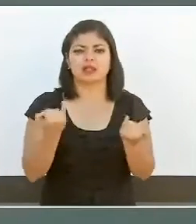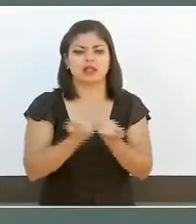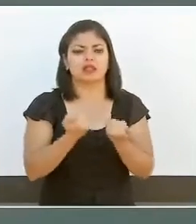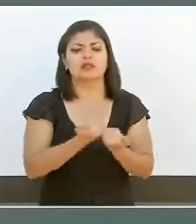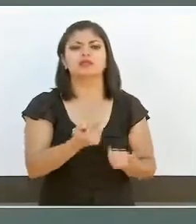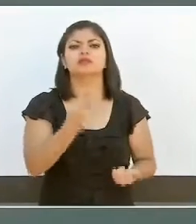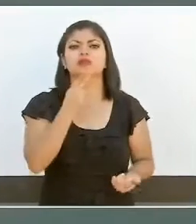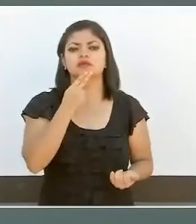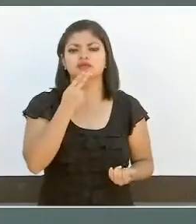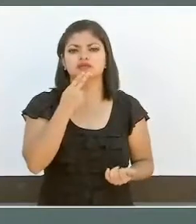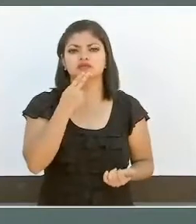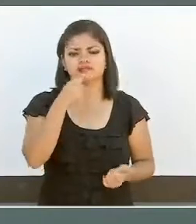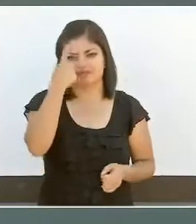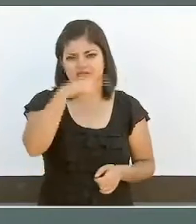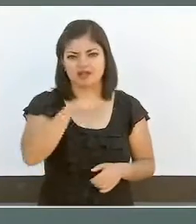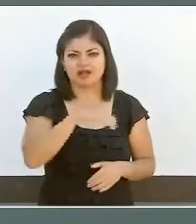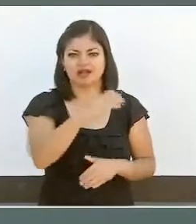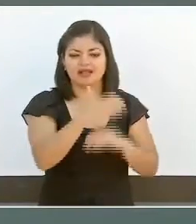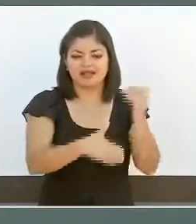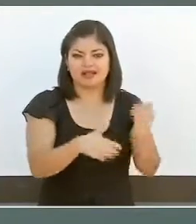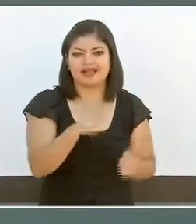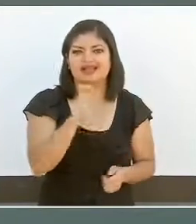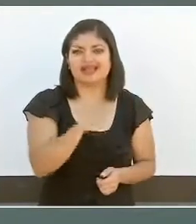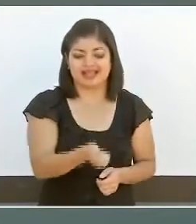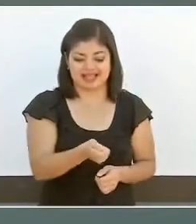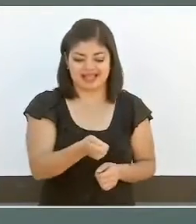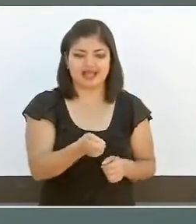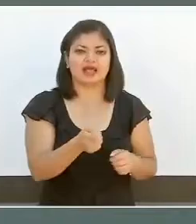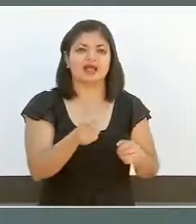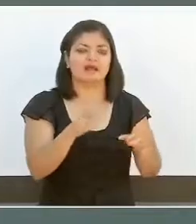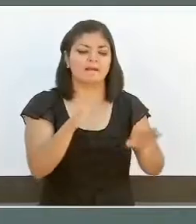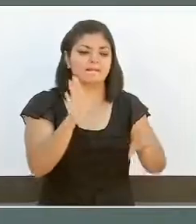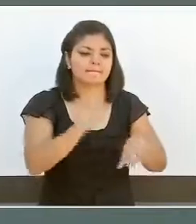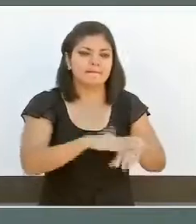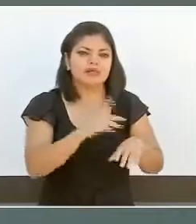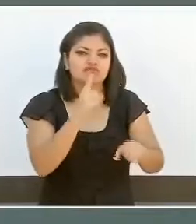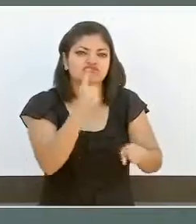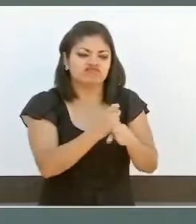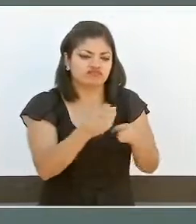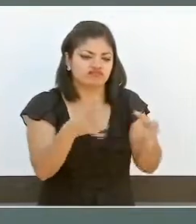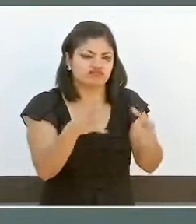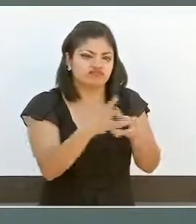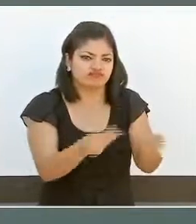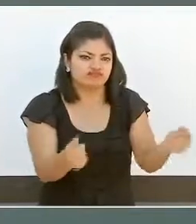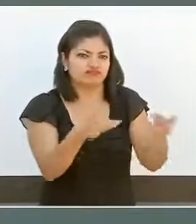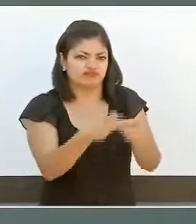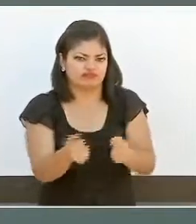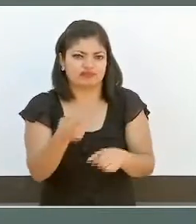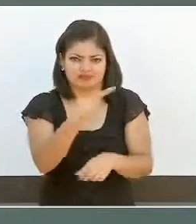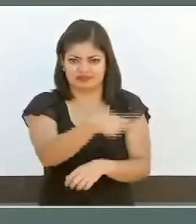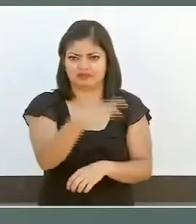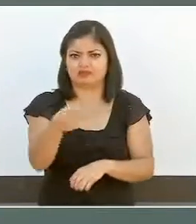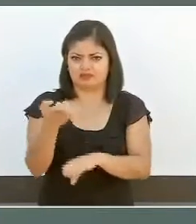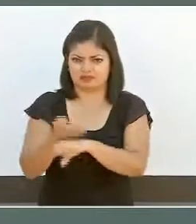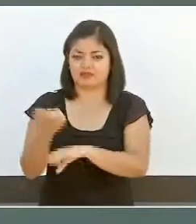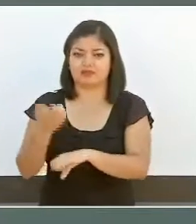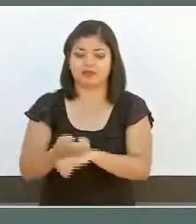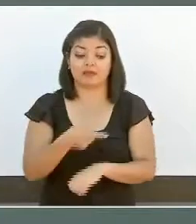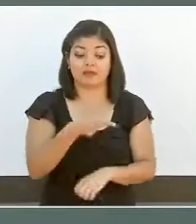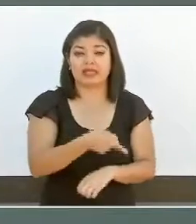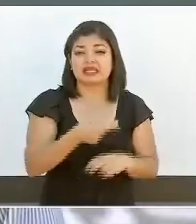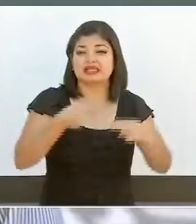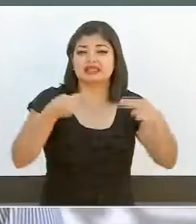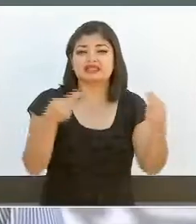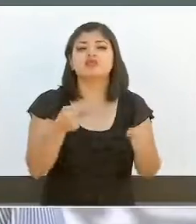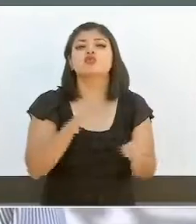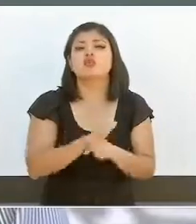concretar acciones desde lo local. Esta labor implica constancia,